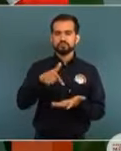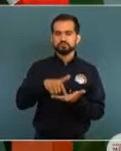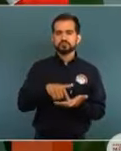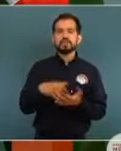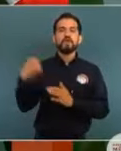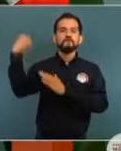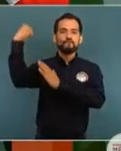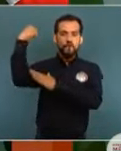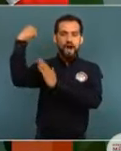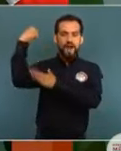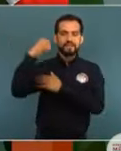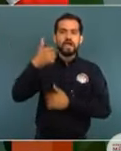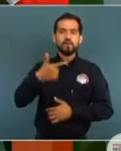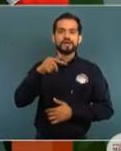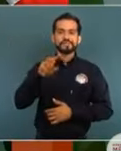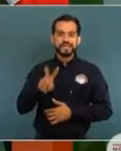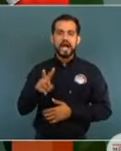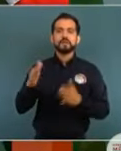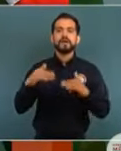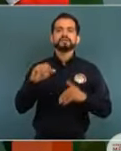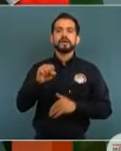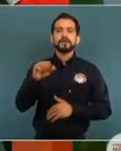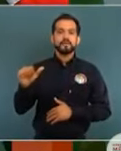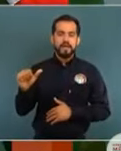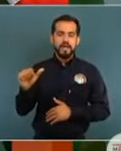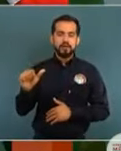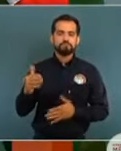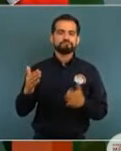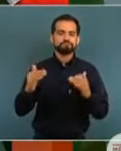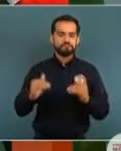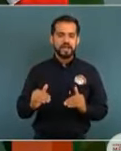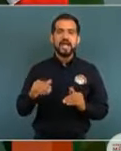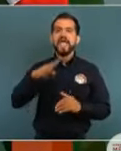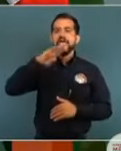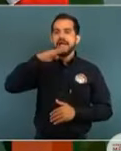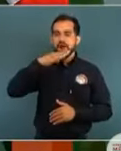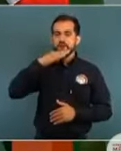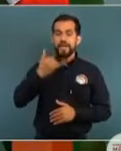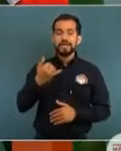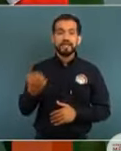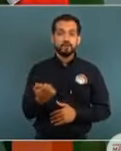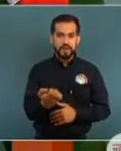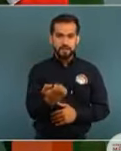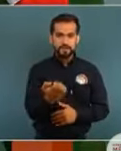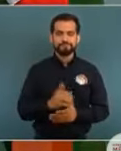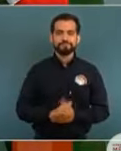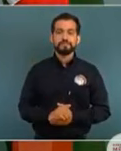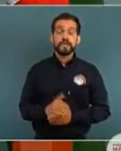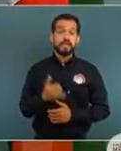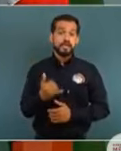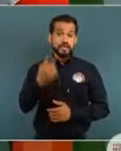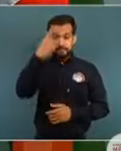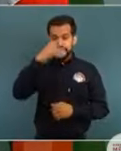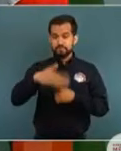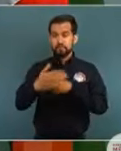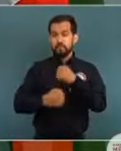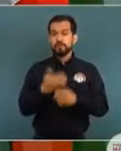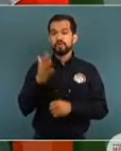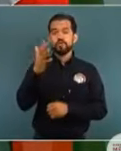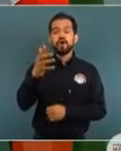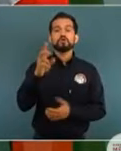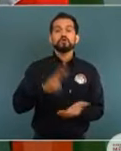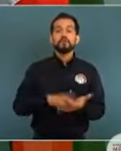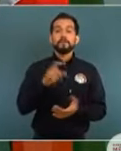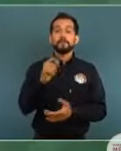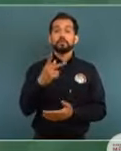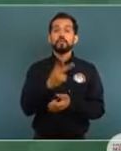ellos, en El Fuerte, en Guasave, Salvador Alvarado, en Melota y en Esquinapa. Y para el 2021